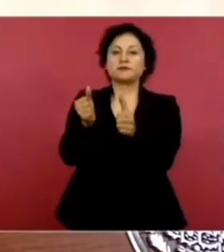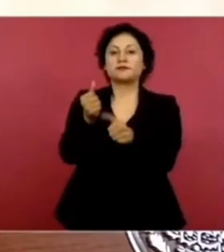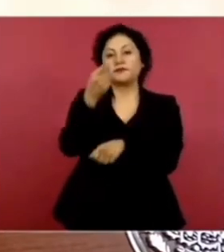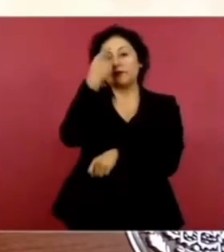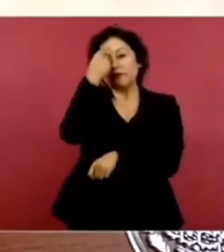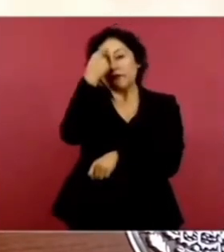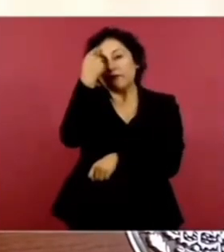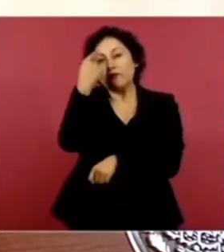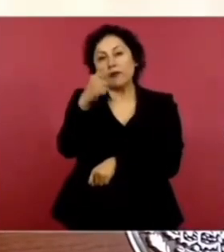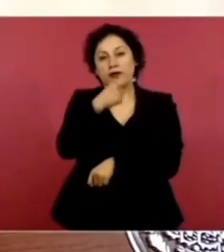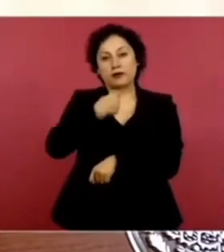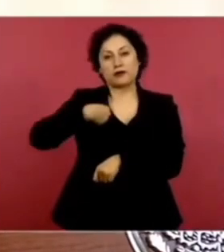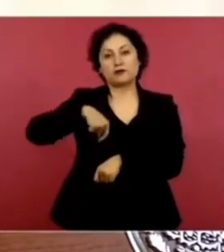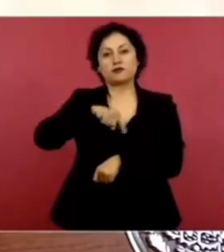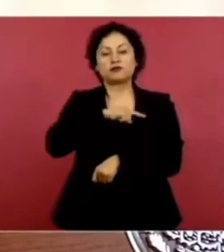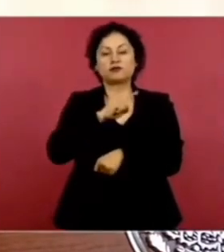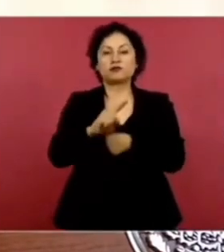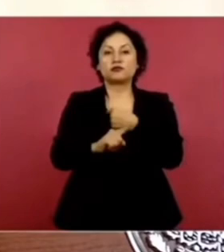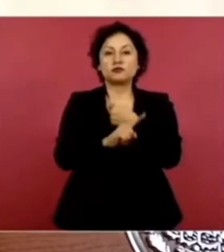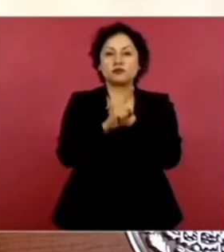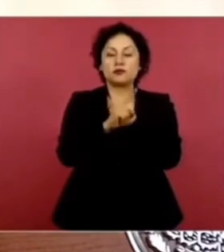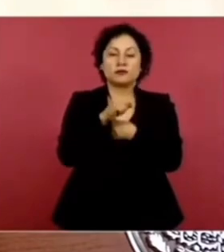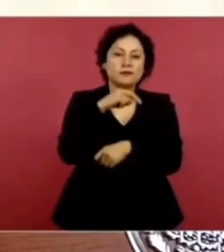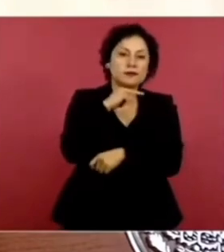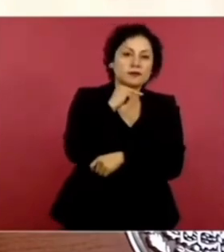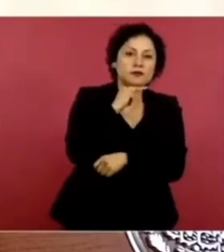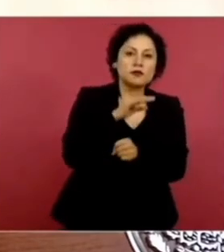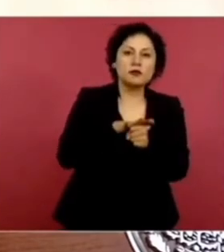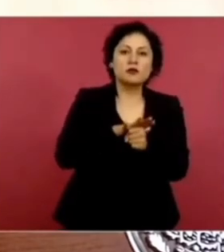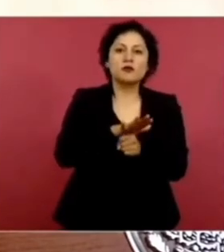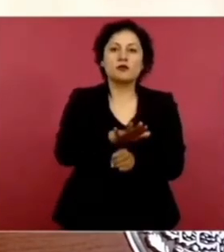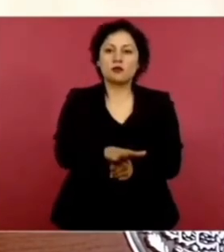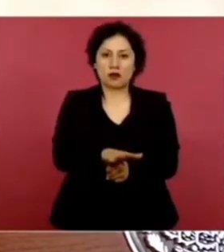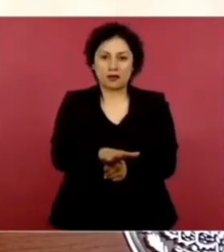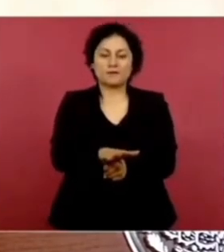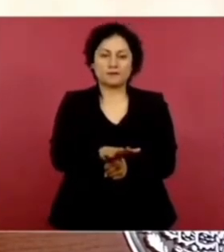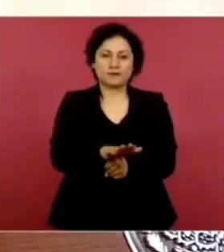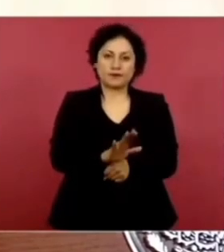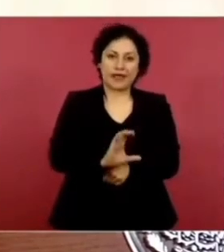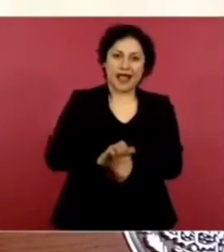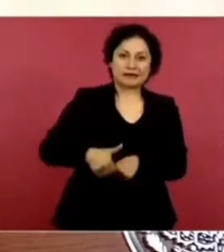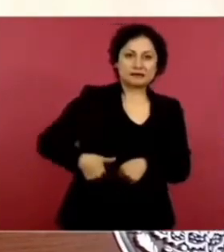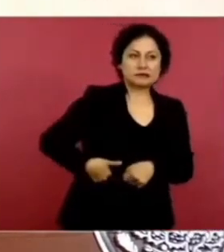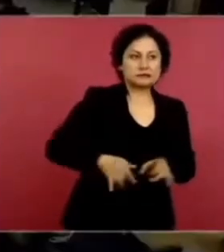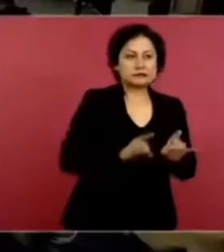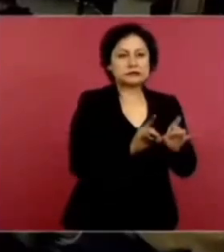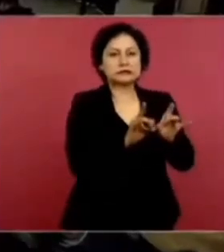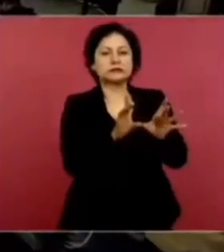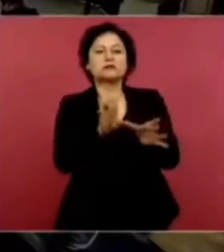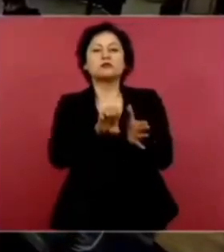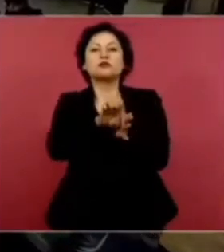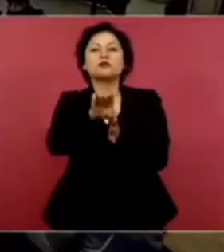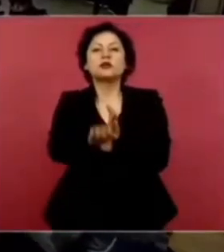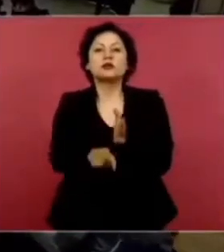en las carreteras y los estamos atendiendo.